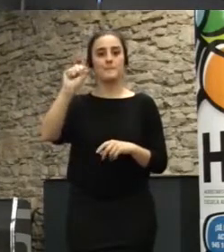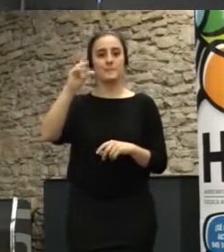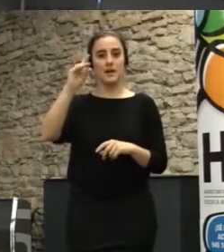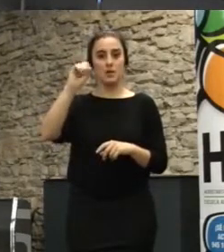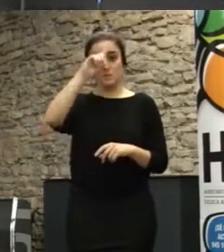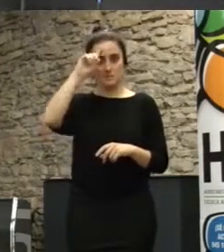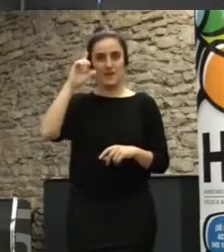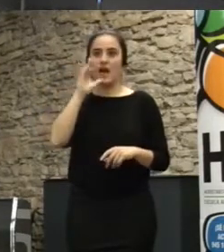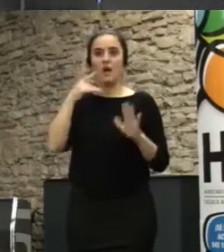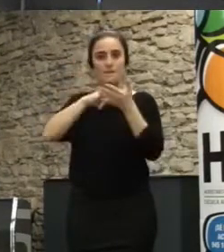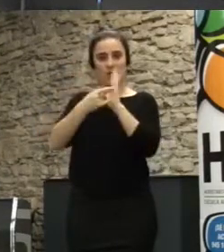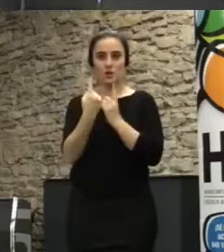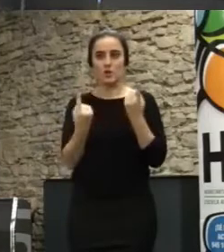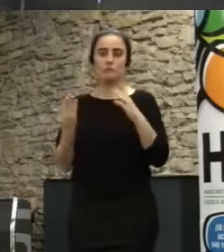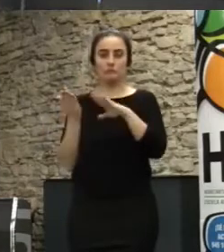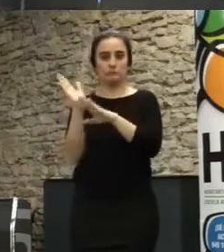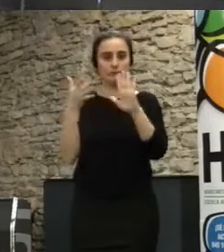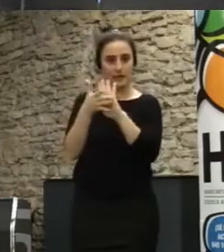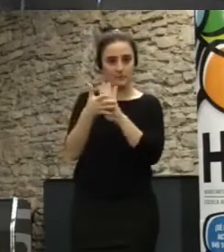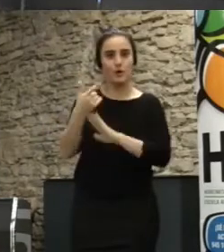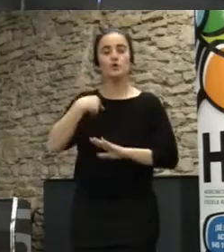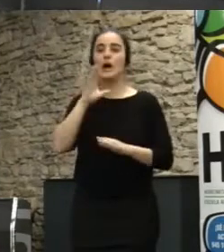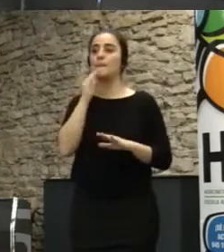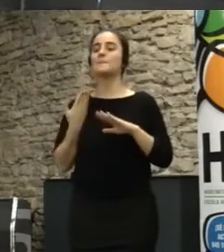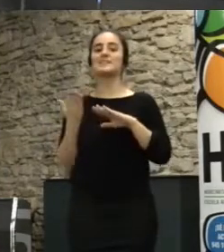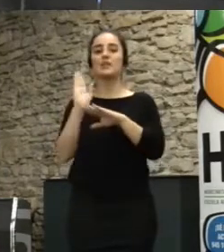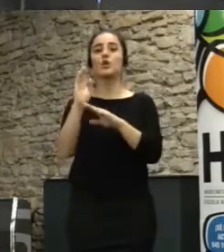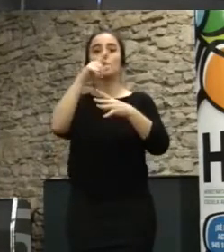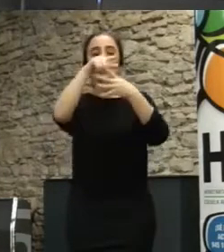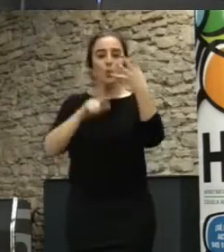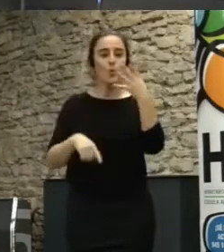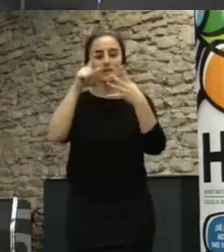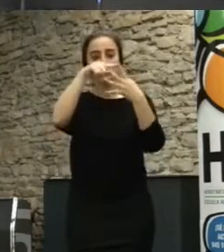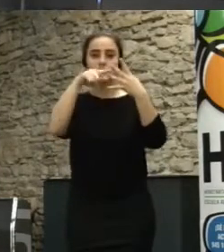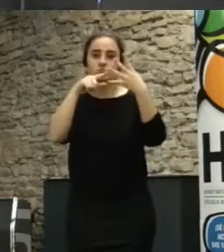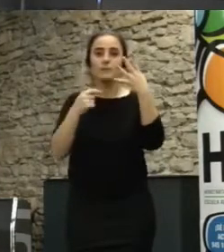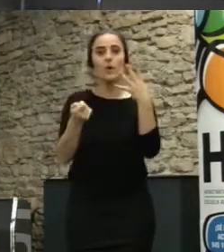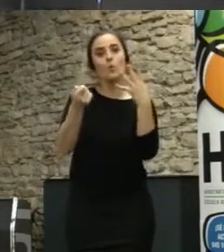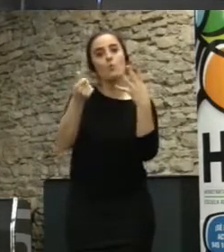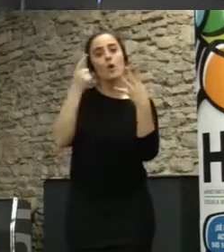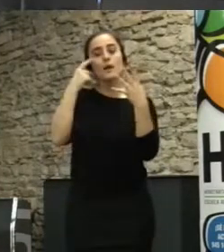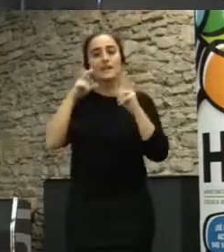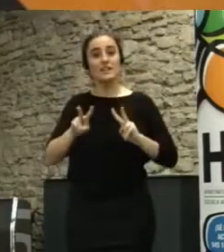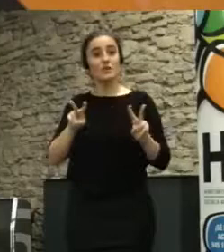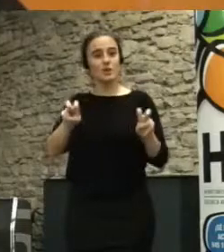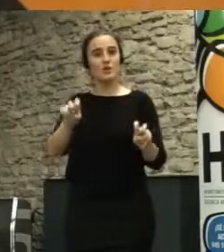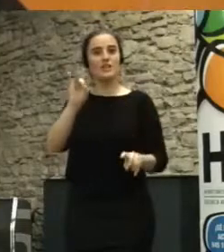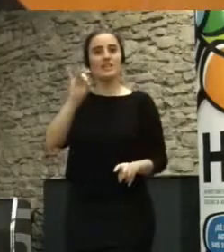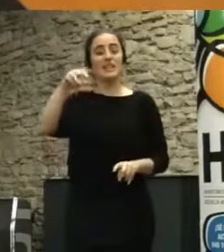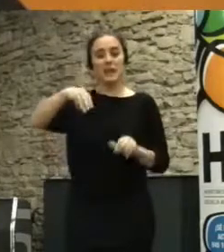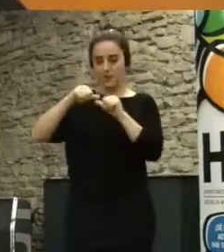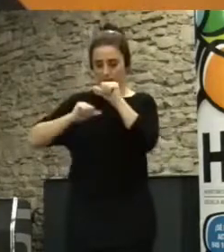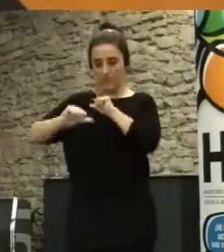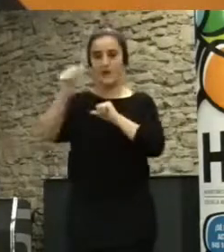He hecho una presentación con cuatro grandes tendencias a una pequeña introducción, 15M hacia adelante, las cuatro tendencias,